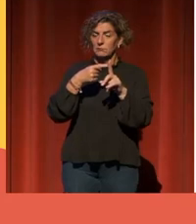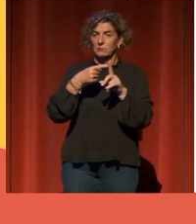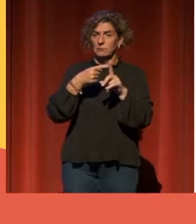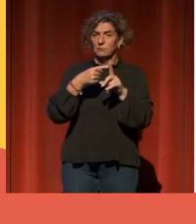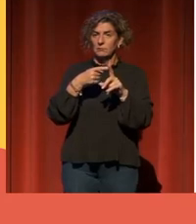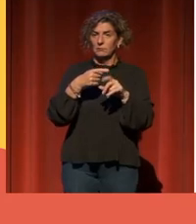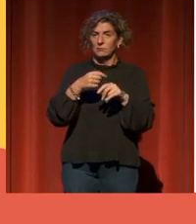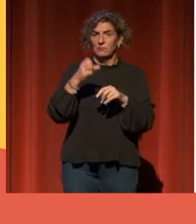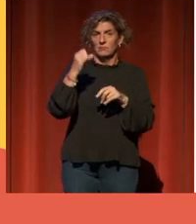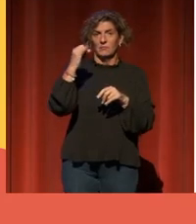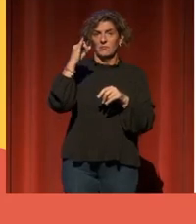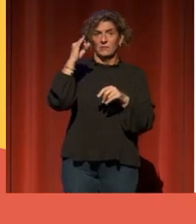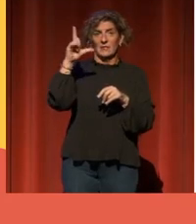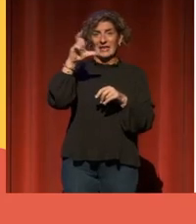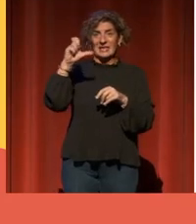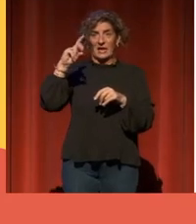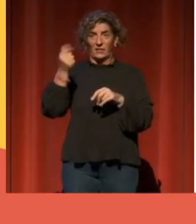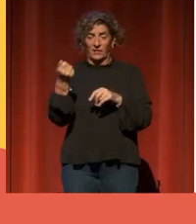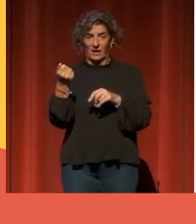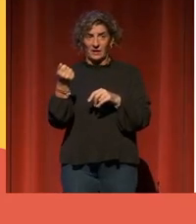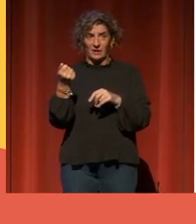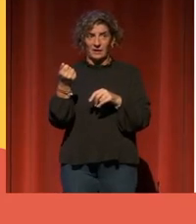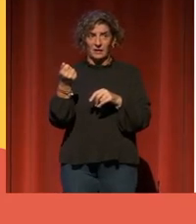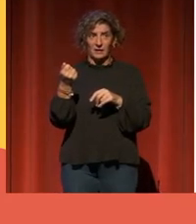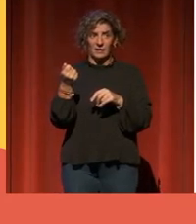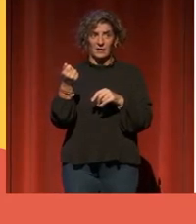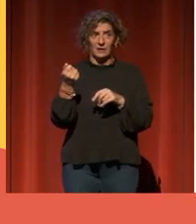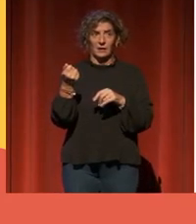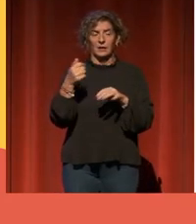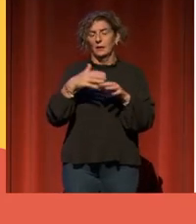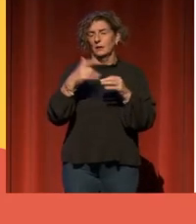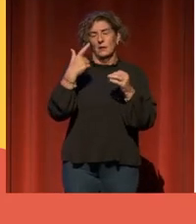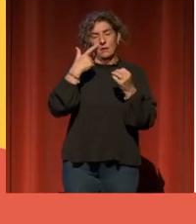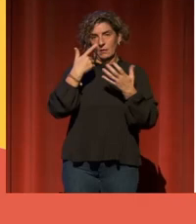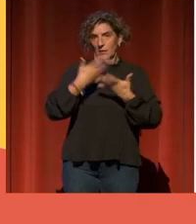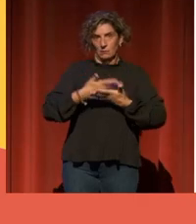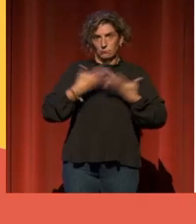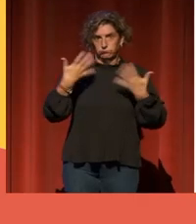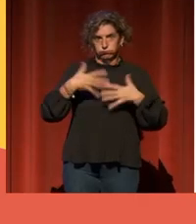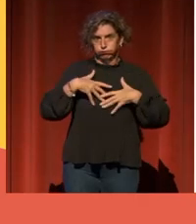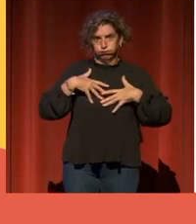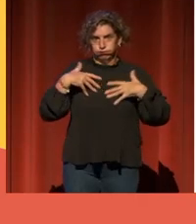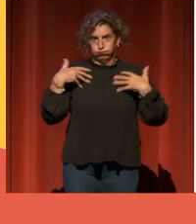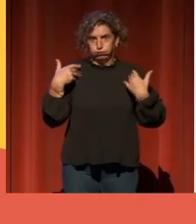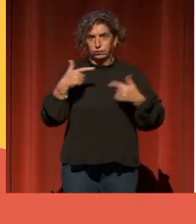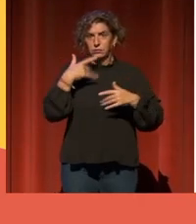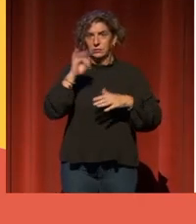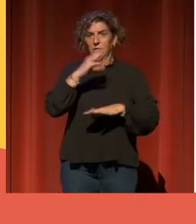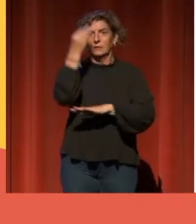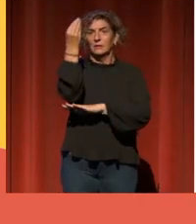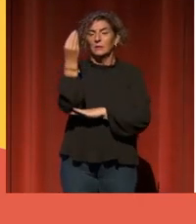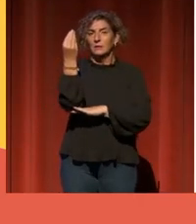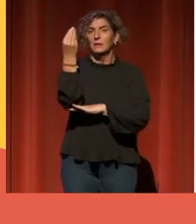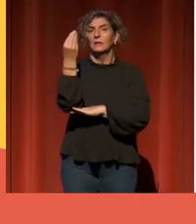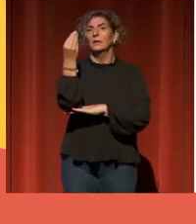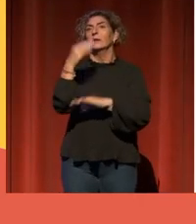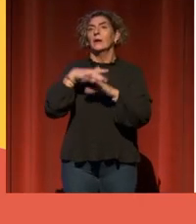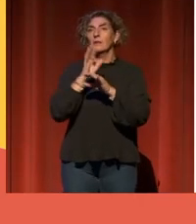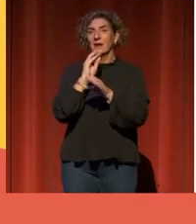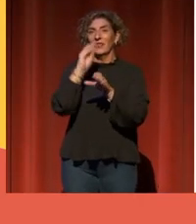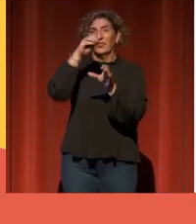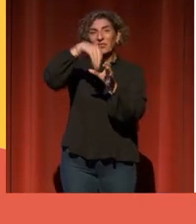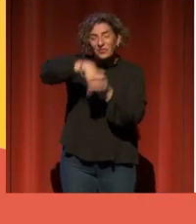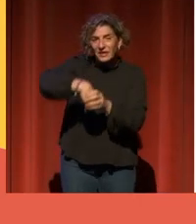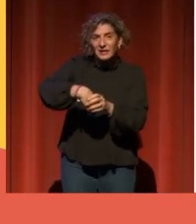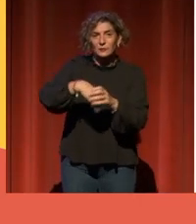en Lleida, en Lérida. Y era impresionante. Uno podía construir la maqueta, podía meterse dentro de la maqueta,